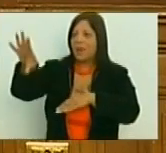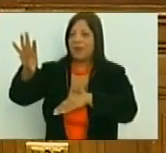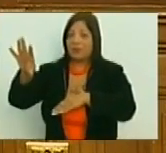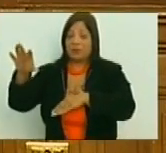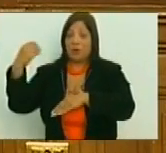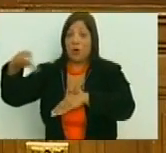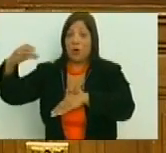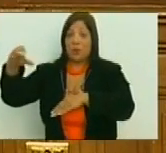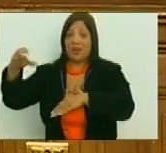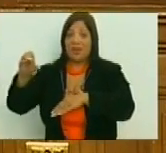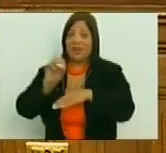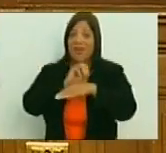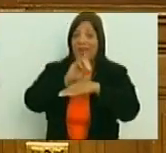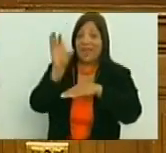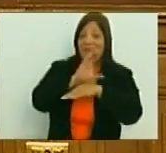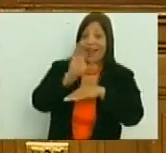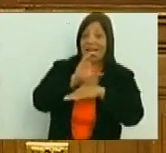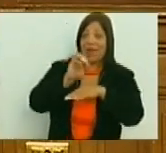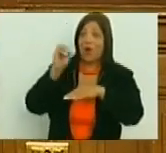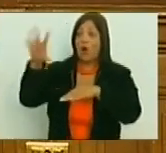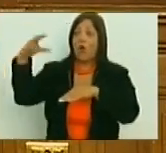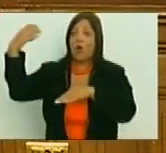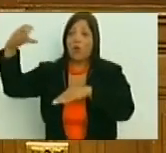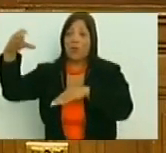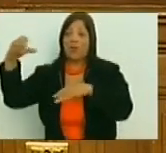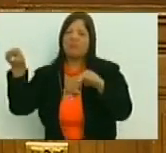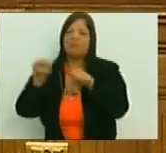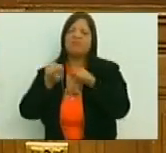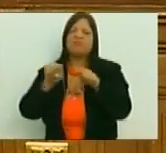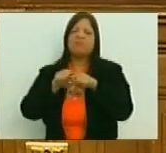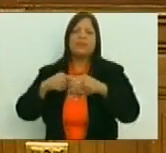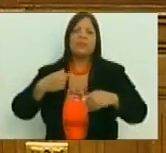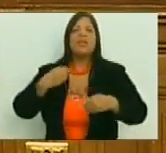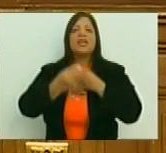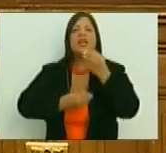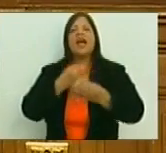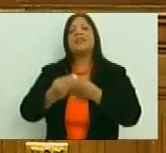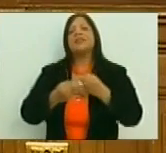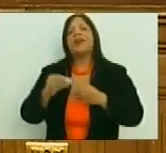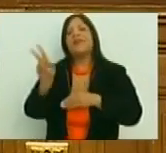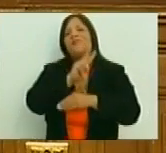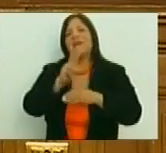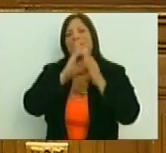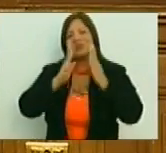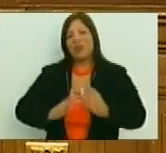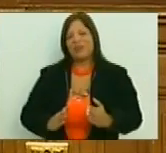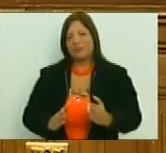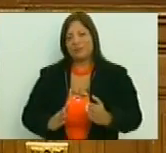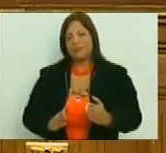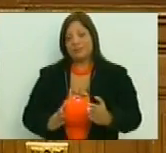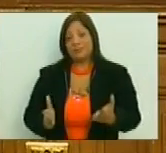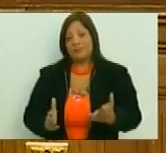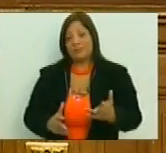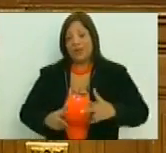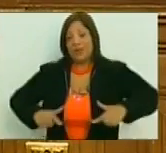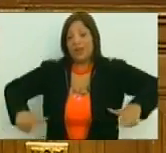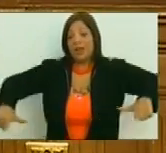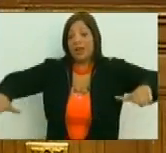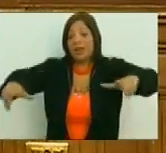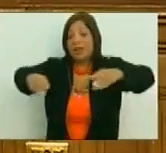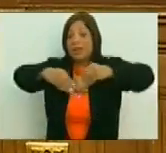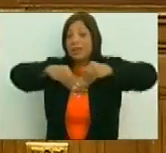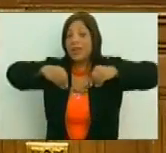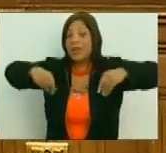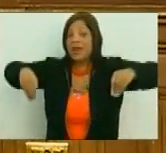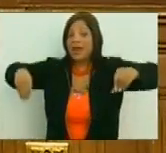excelentísimo señor es obra de los venezolanos en su terreno y